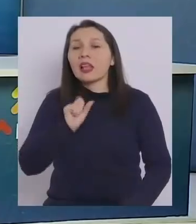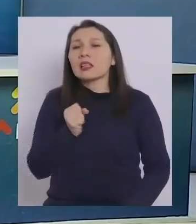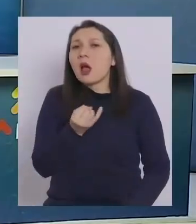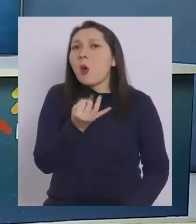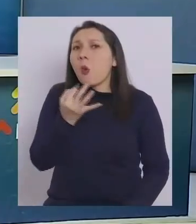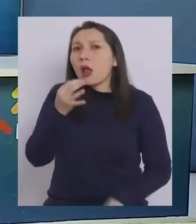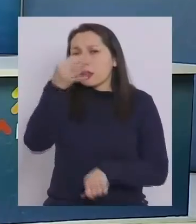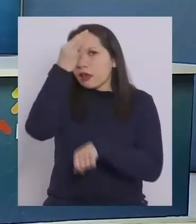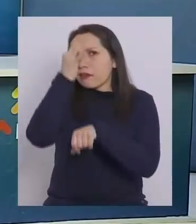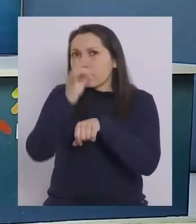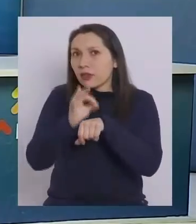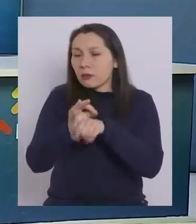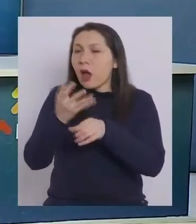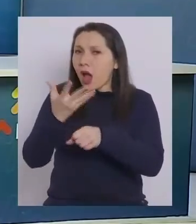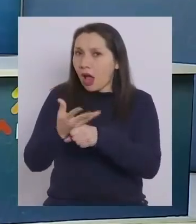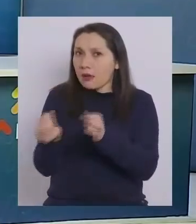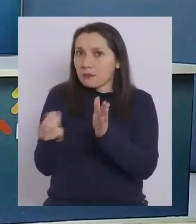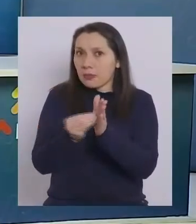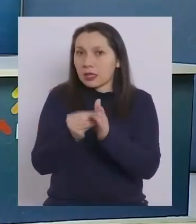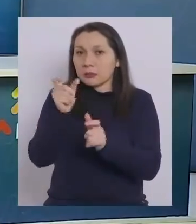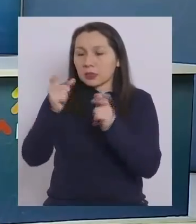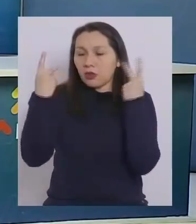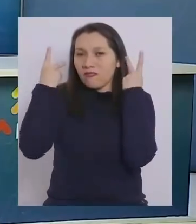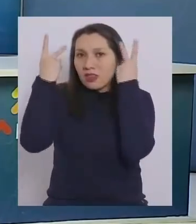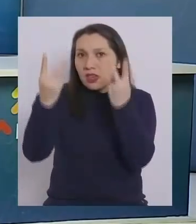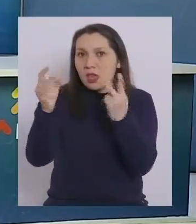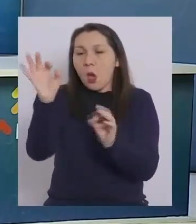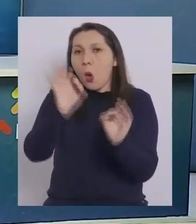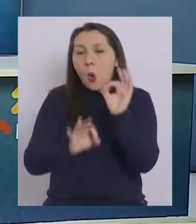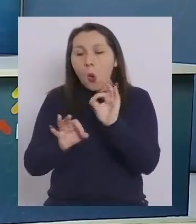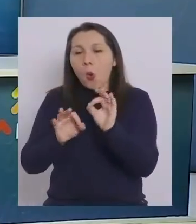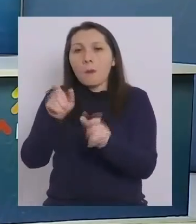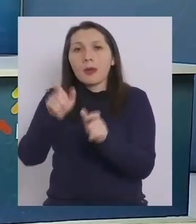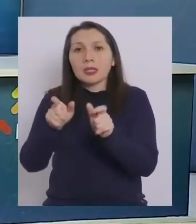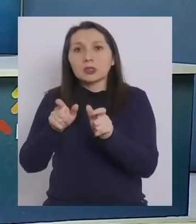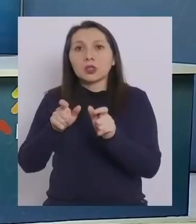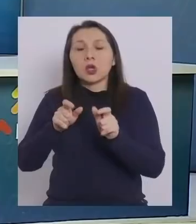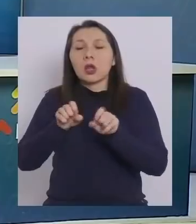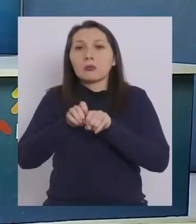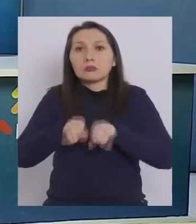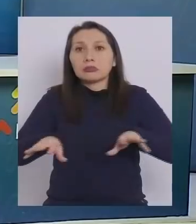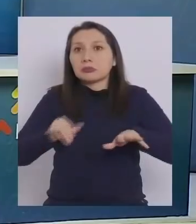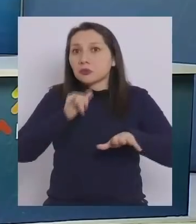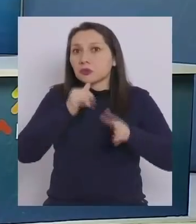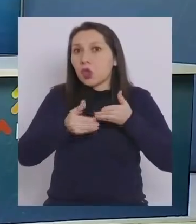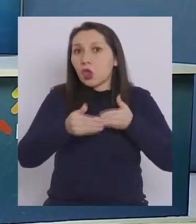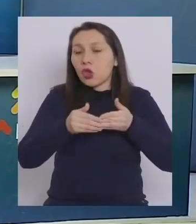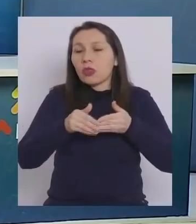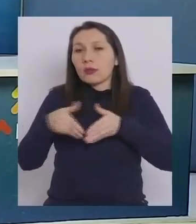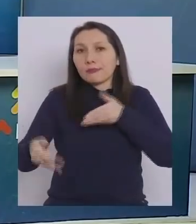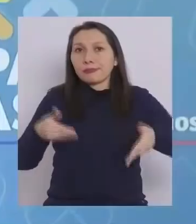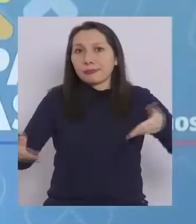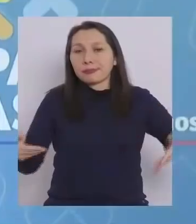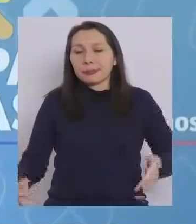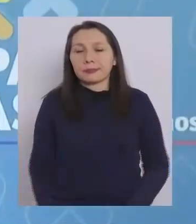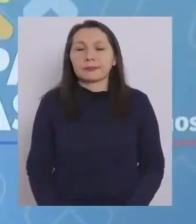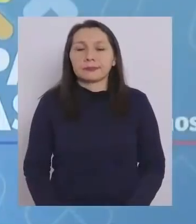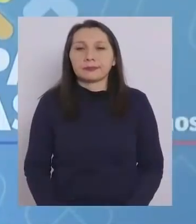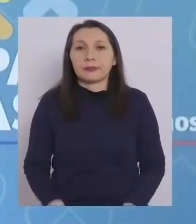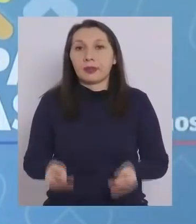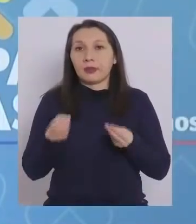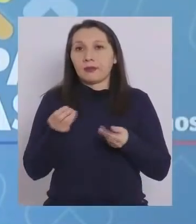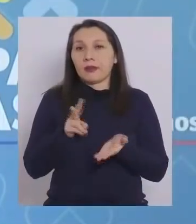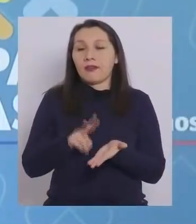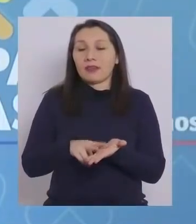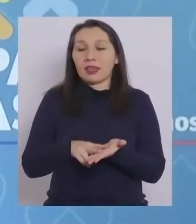habrá más respecto de personas viajeras o contagio también comunitario. Bueno, la verdad es